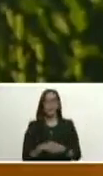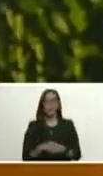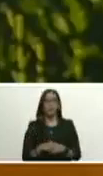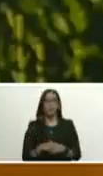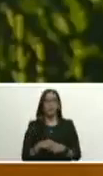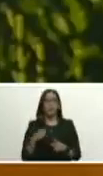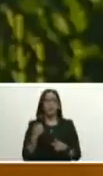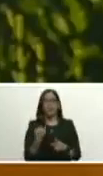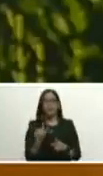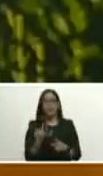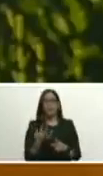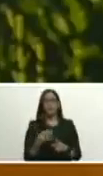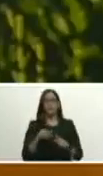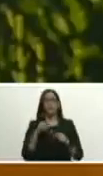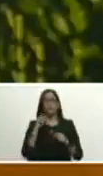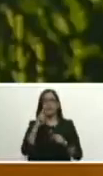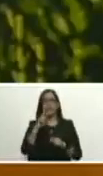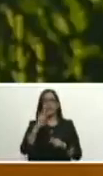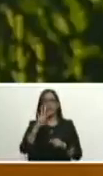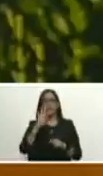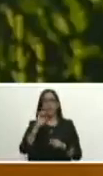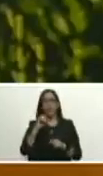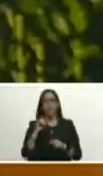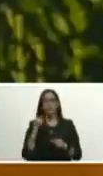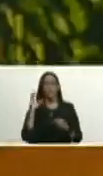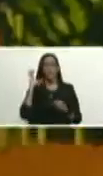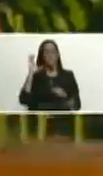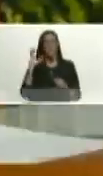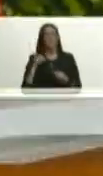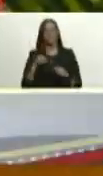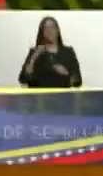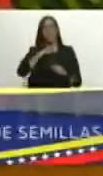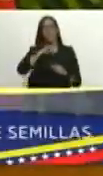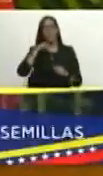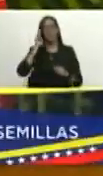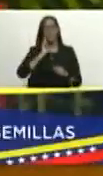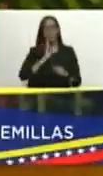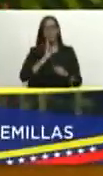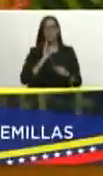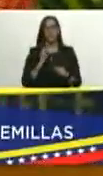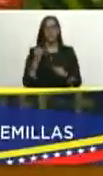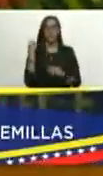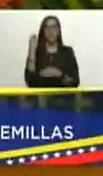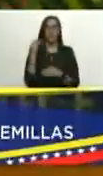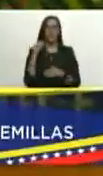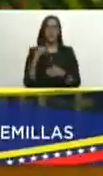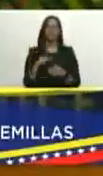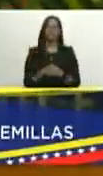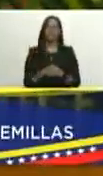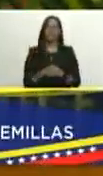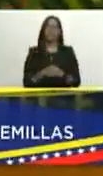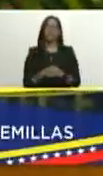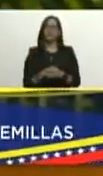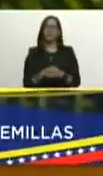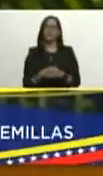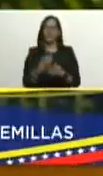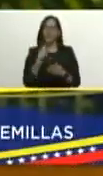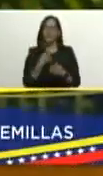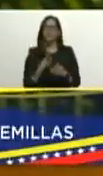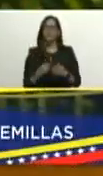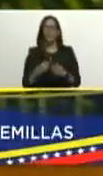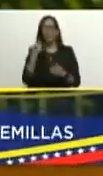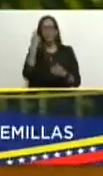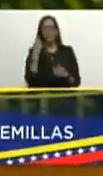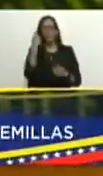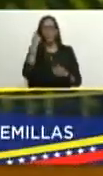240 del padre de la patria grande nuestro libertador Simón Bolívar Bolívar en el congreso de Angostura le decía a los diputados a los diputados presidente